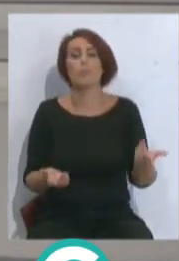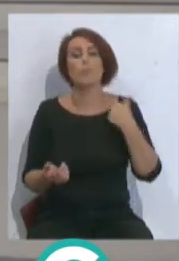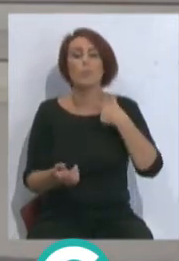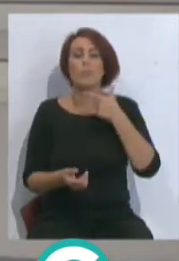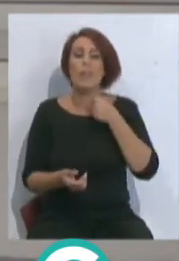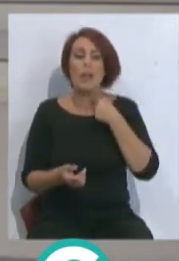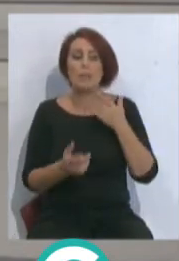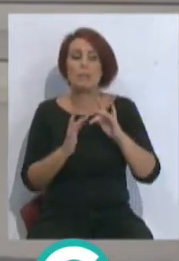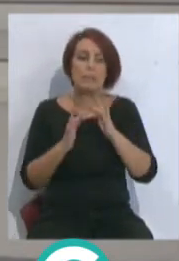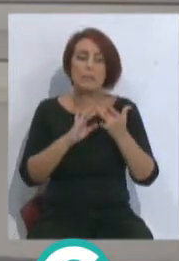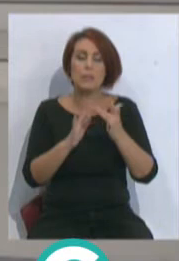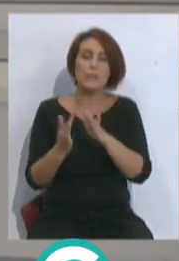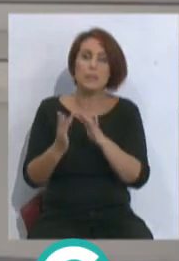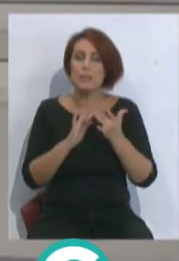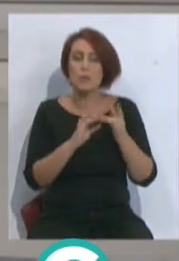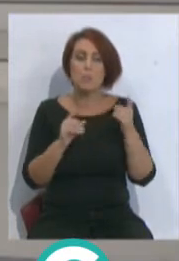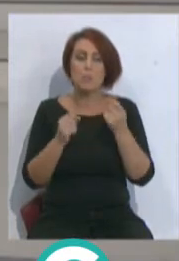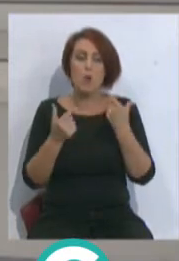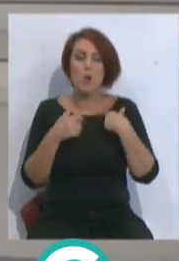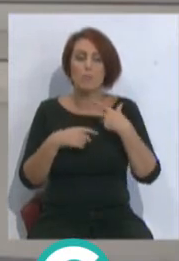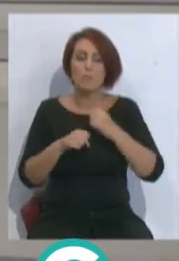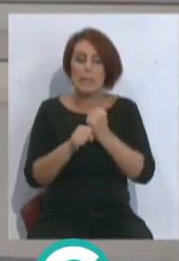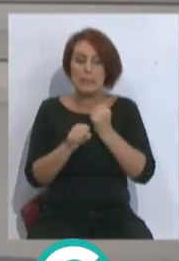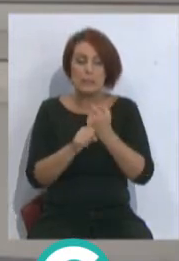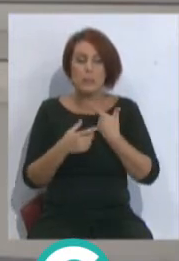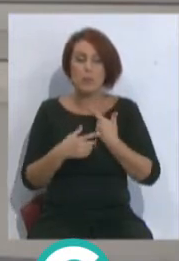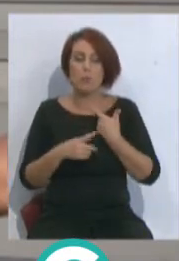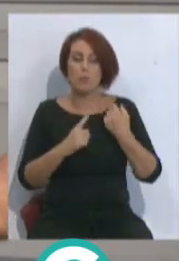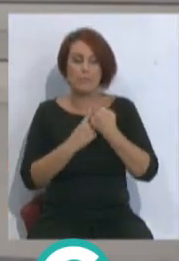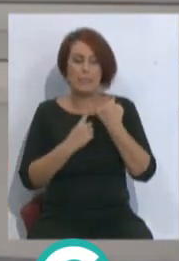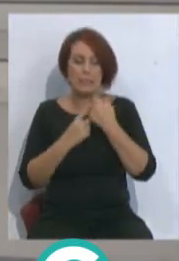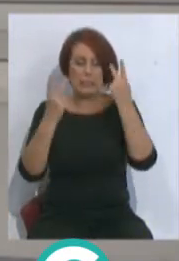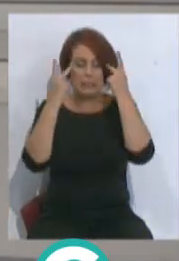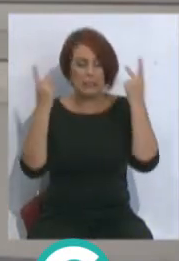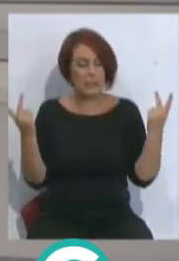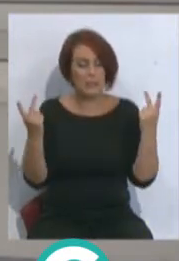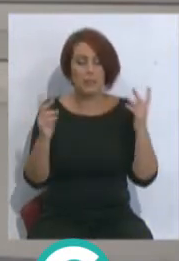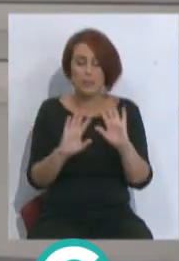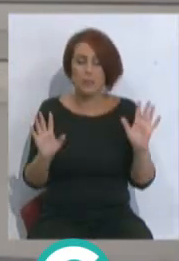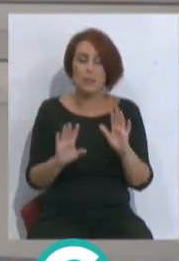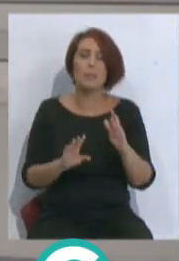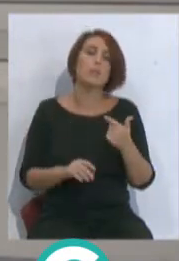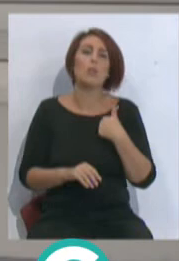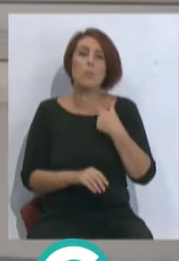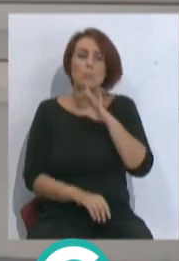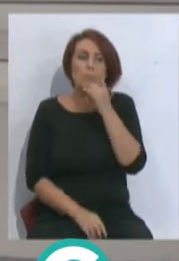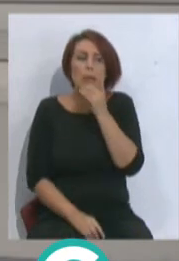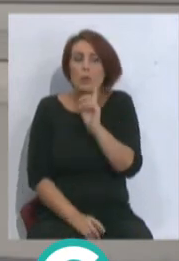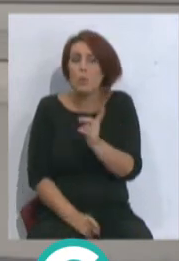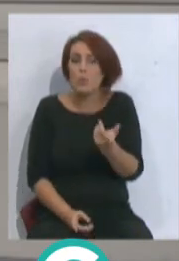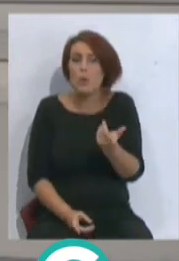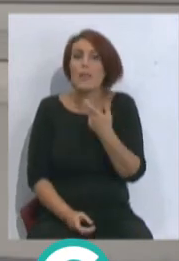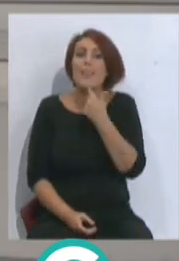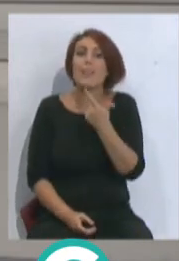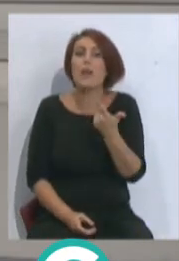sí nos gustaba estar otra vez y quitarnos toda la presión y toda la tensión, desconectar exactamente. Y yo no lo veía mal. Ahora